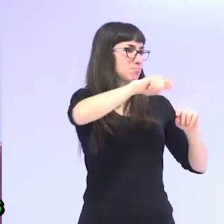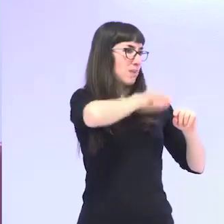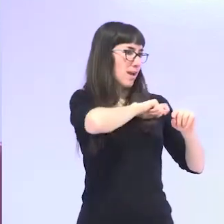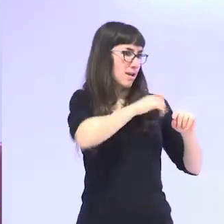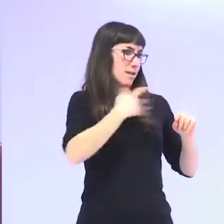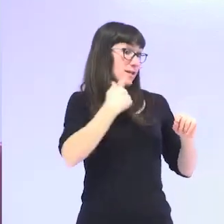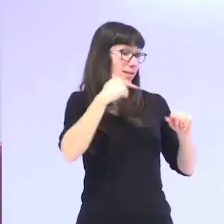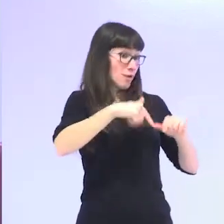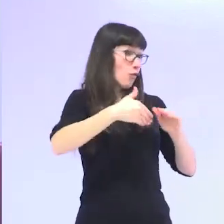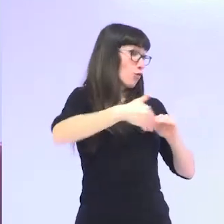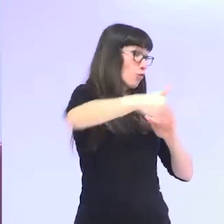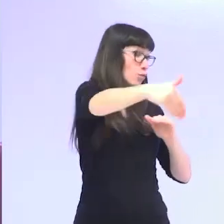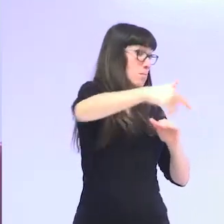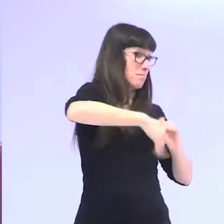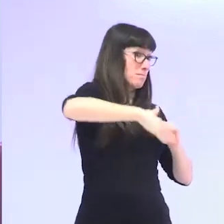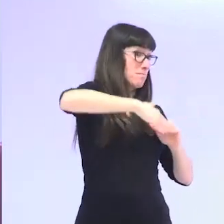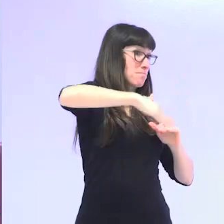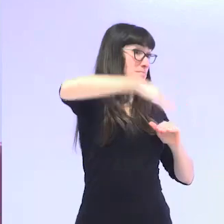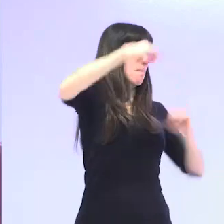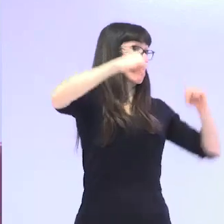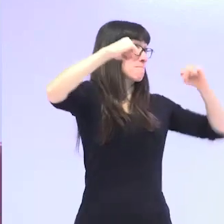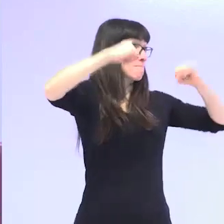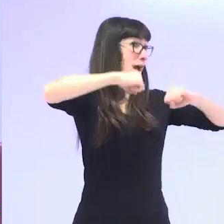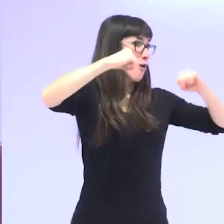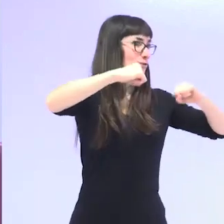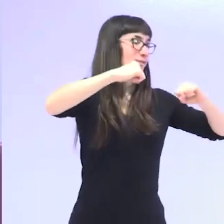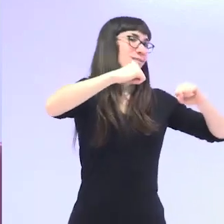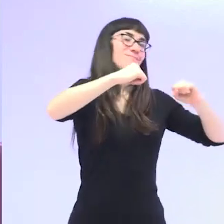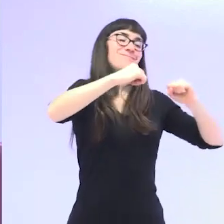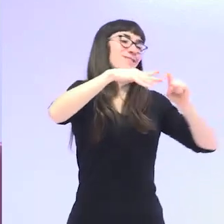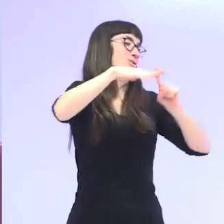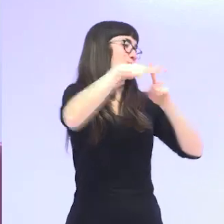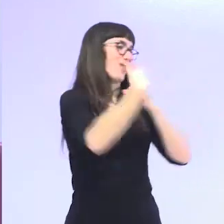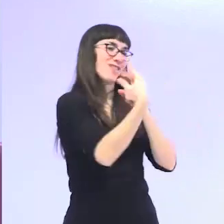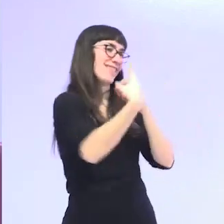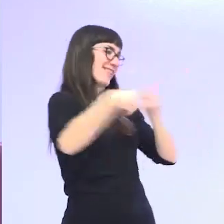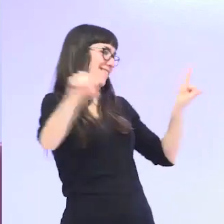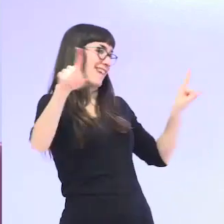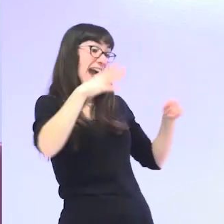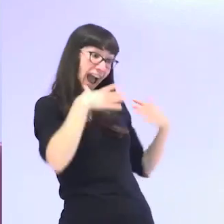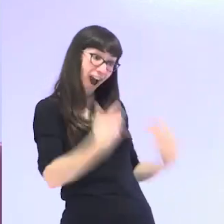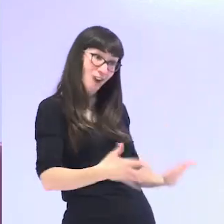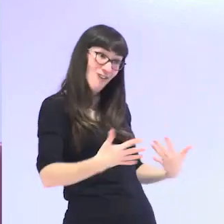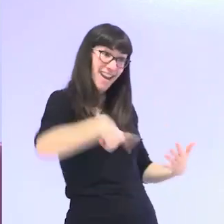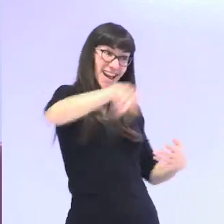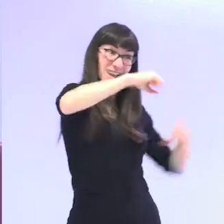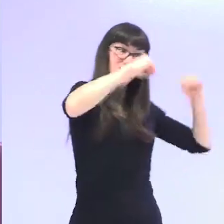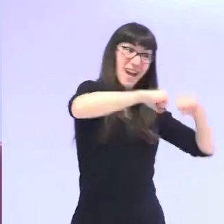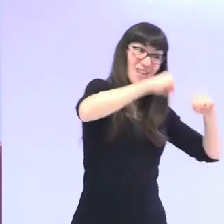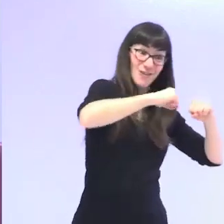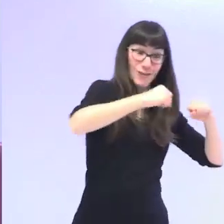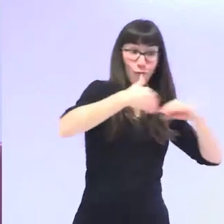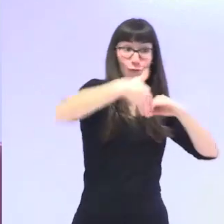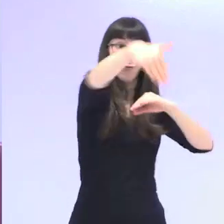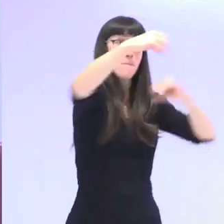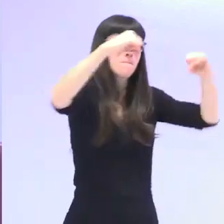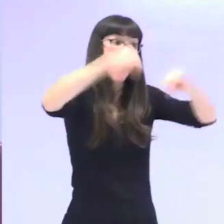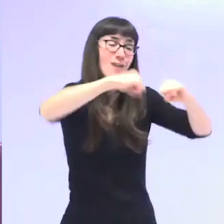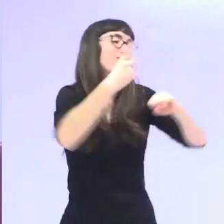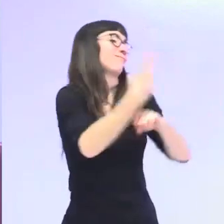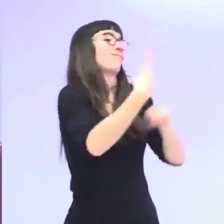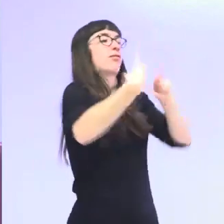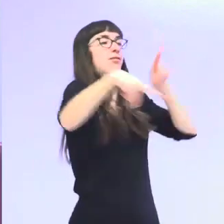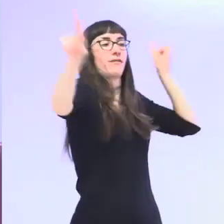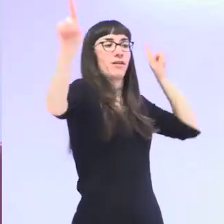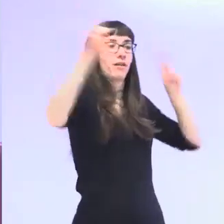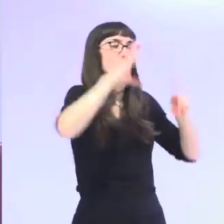mayores será una generación totalmente distinta a las mujeres que ahora tienen más de 80 años hay una brecha mucho mayor